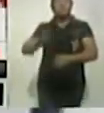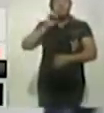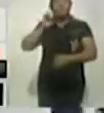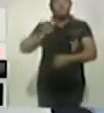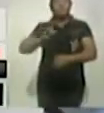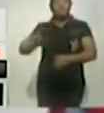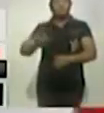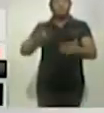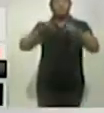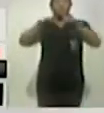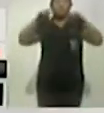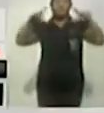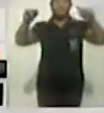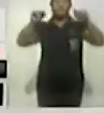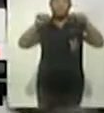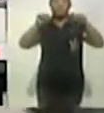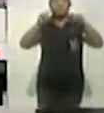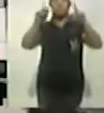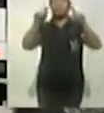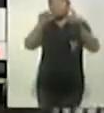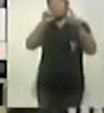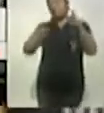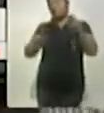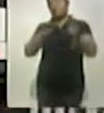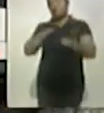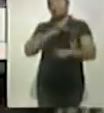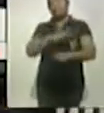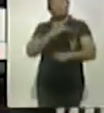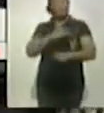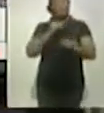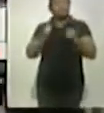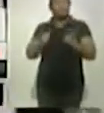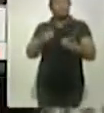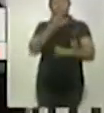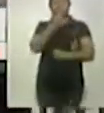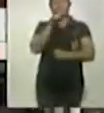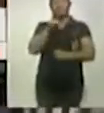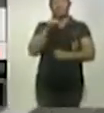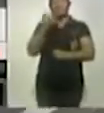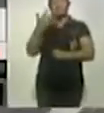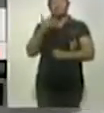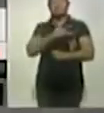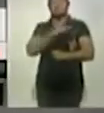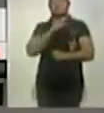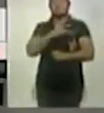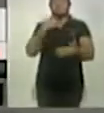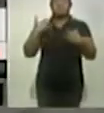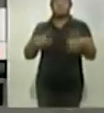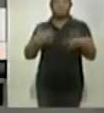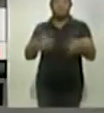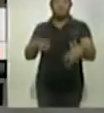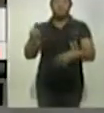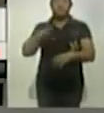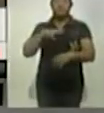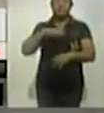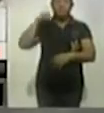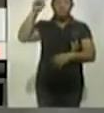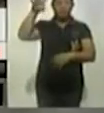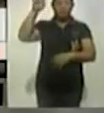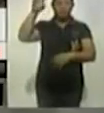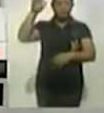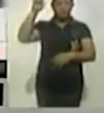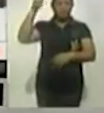del estado, donde también se sintió intensamente el sismo de magnitud siete punto cinco, al activarse la alarma sísmica personal del